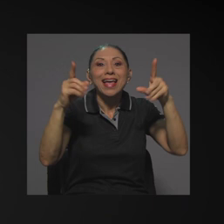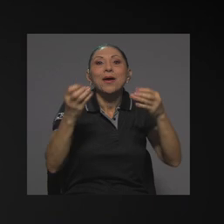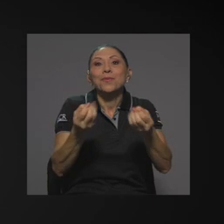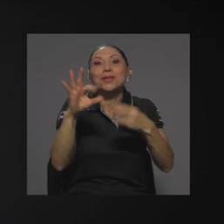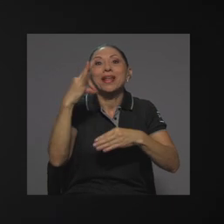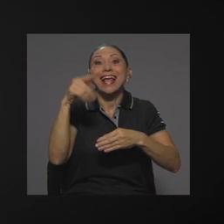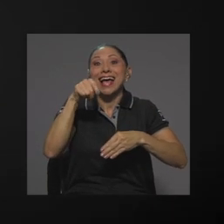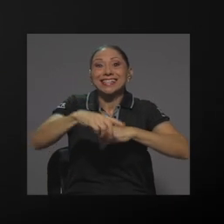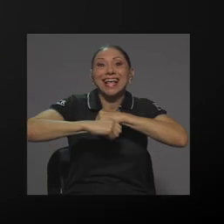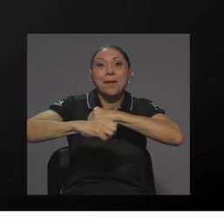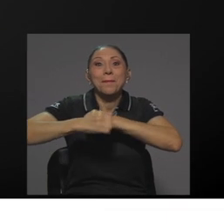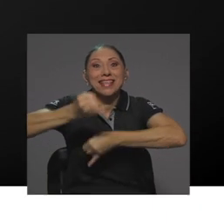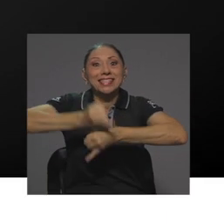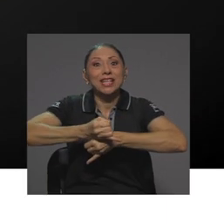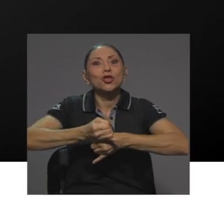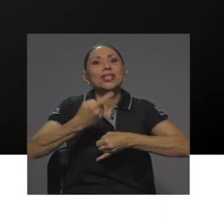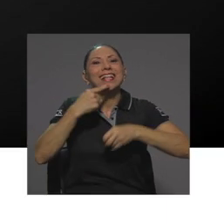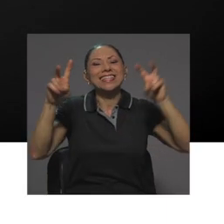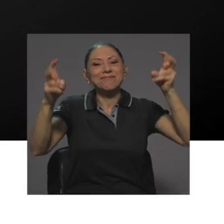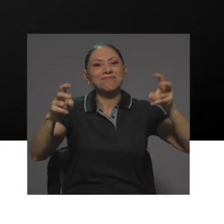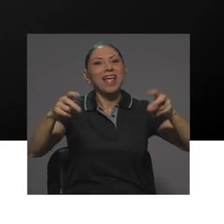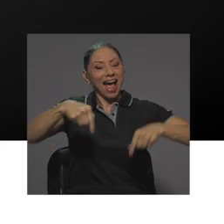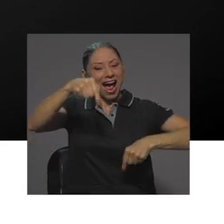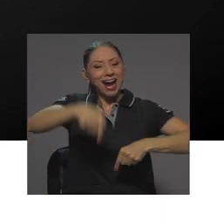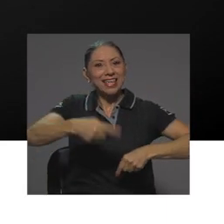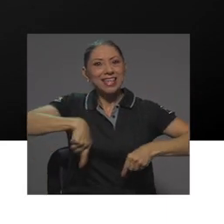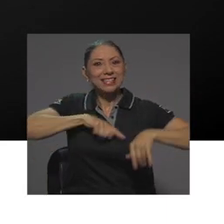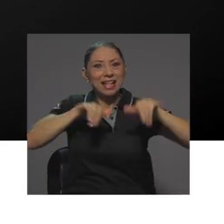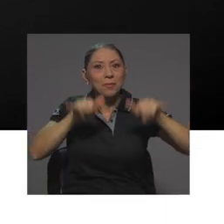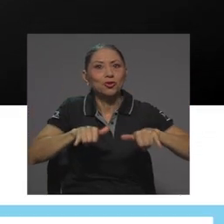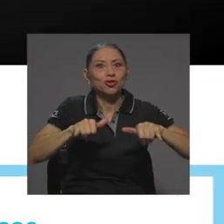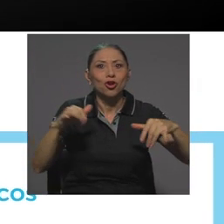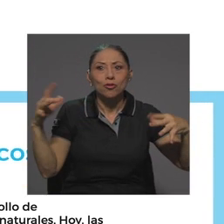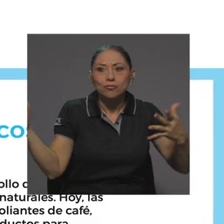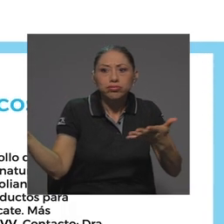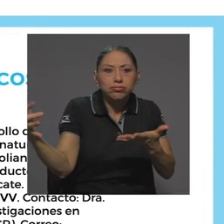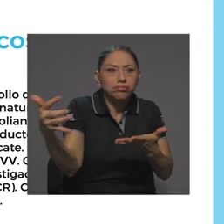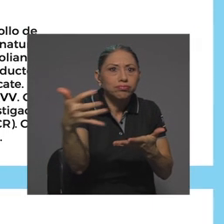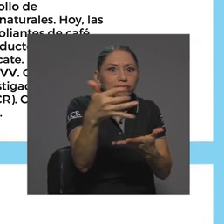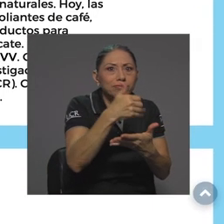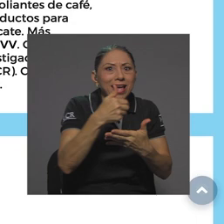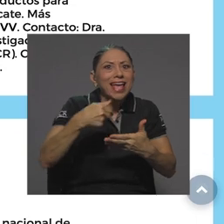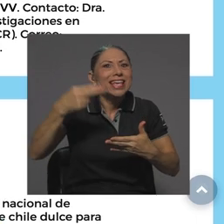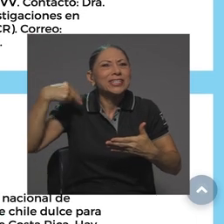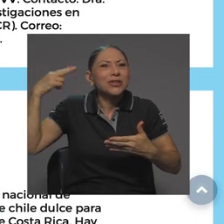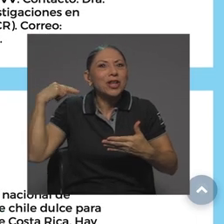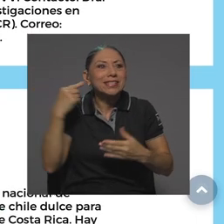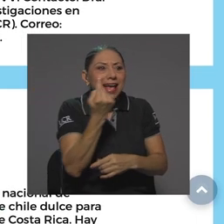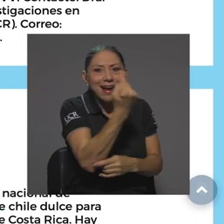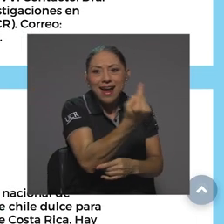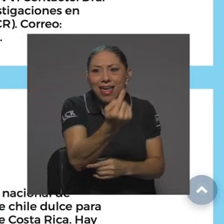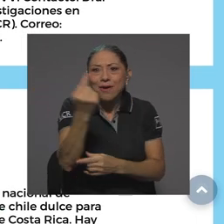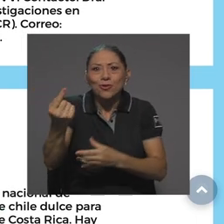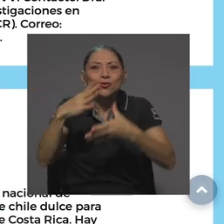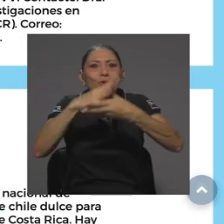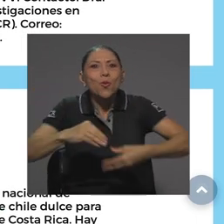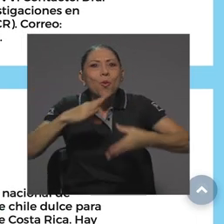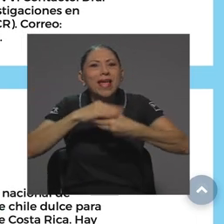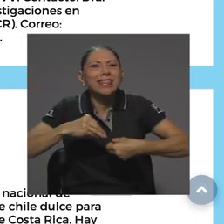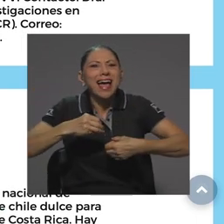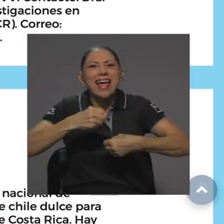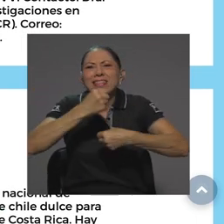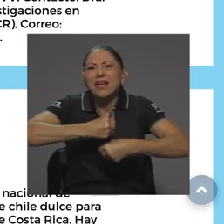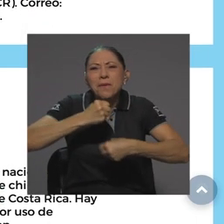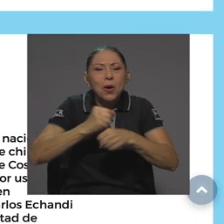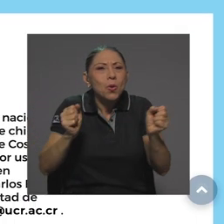campaña institucional Aquí Estamos, una recopilación de historias humanas en la que cada voz cuenta cuál ha sido el trabajo realizado en